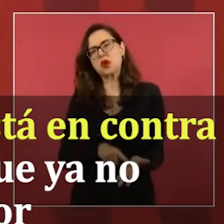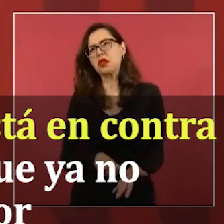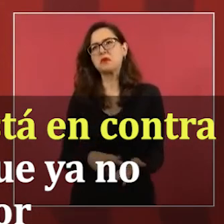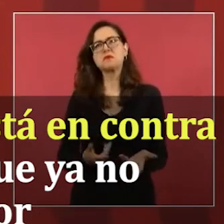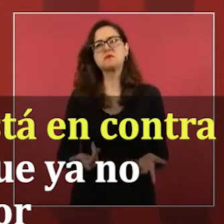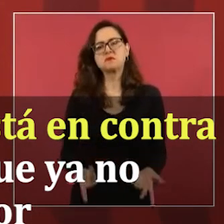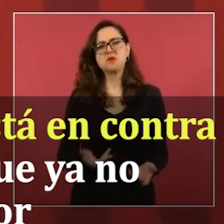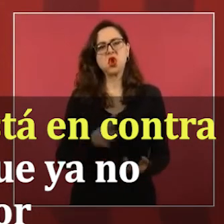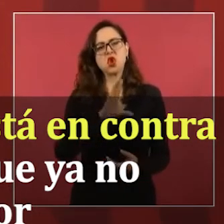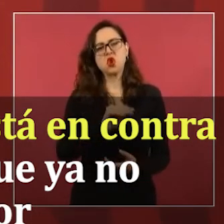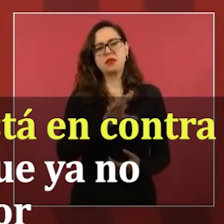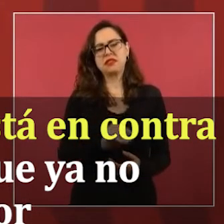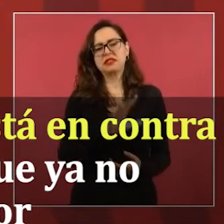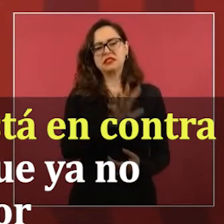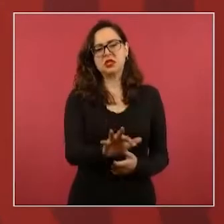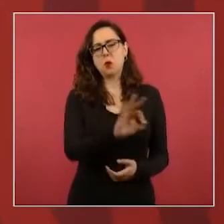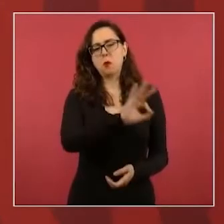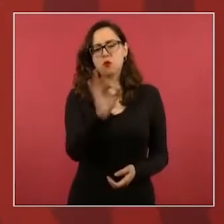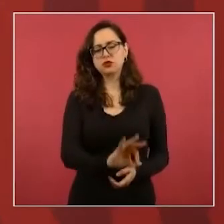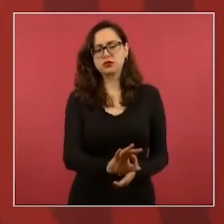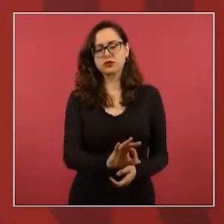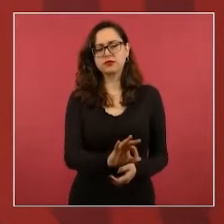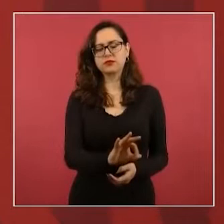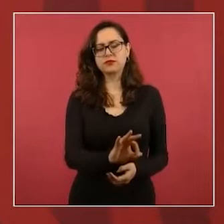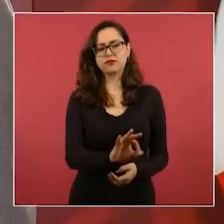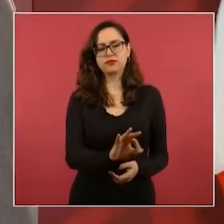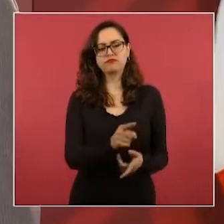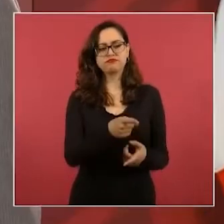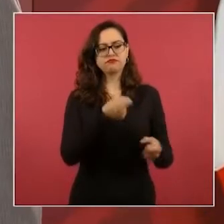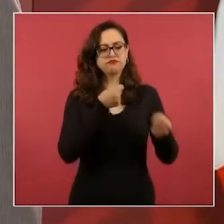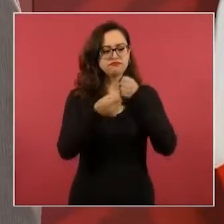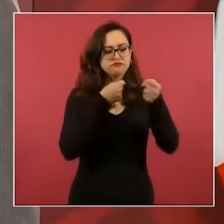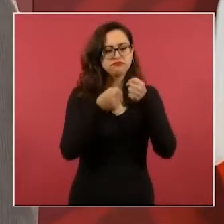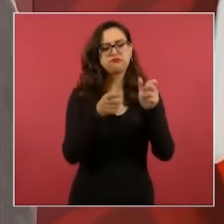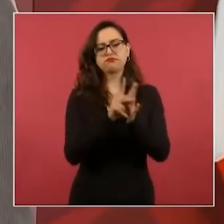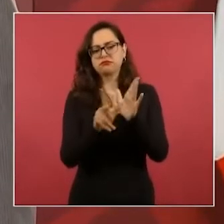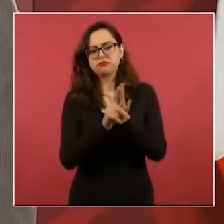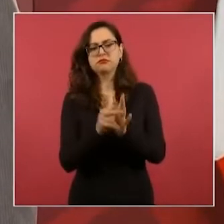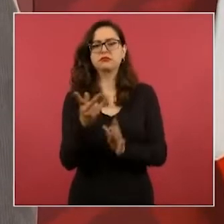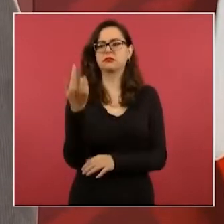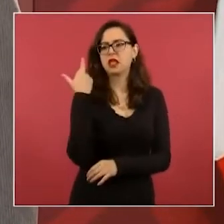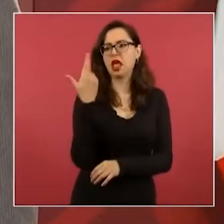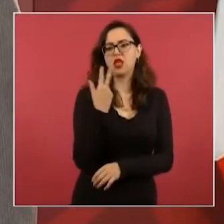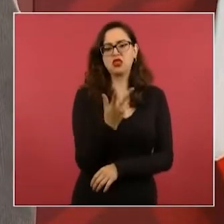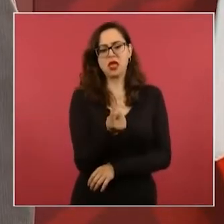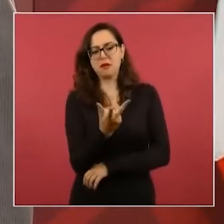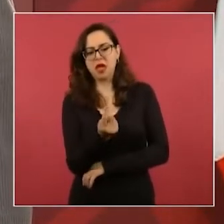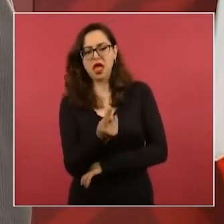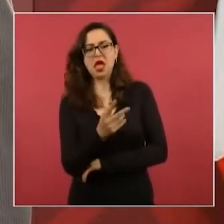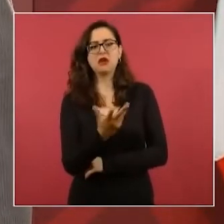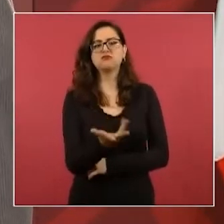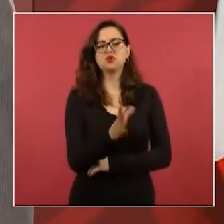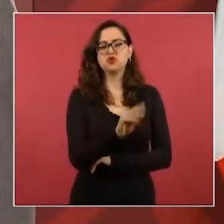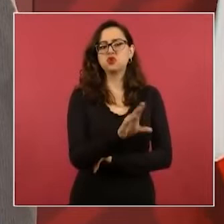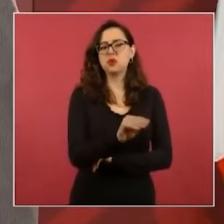El 95% de los medios convencionales, porque puede ser